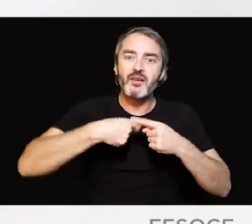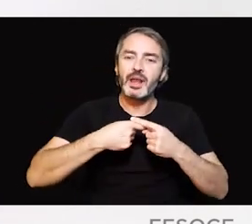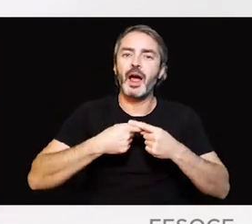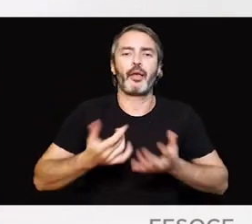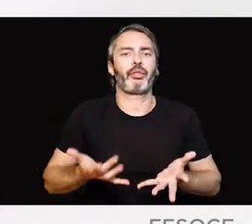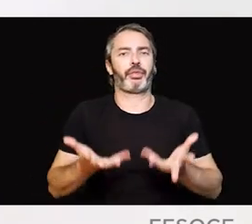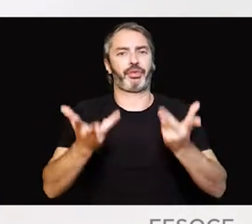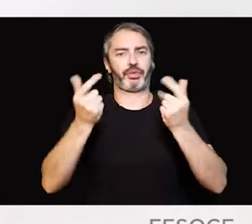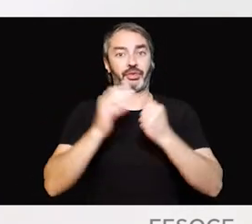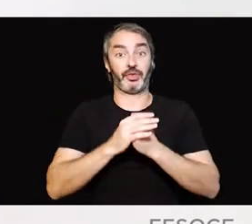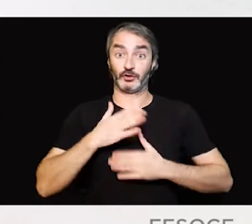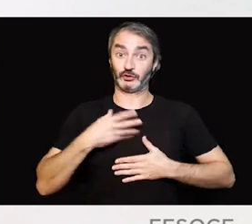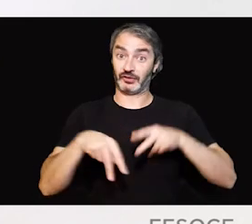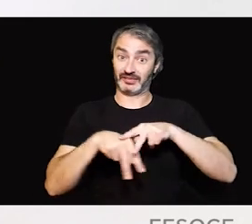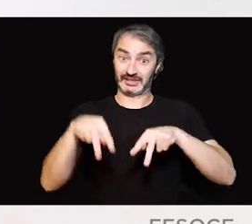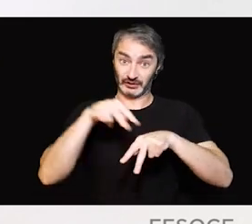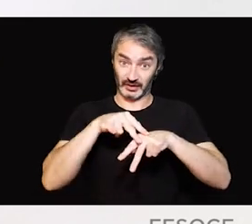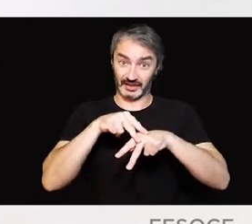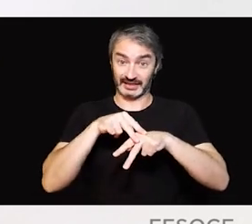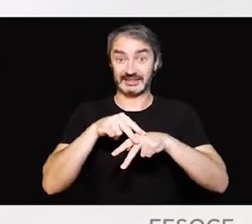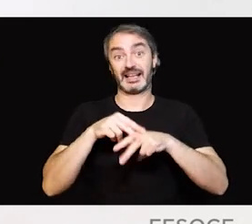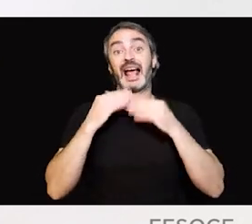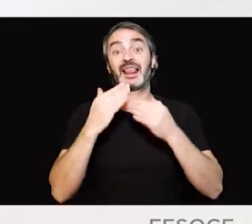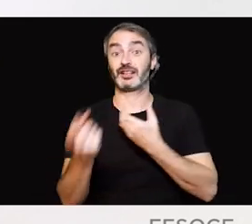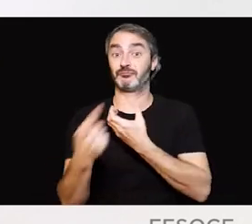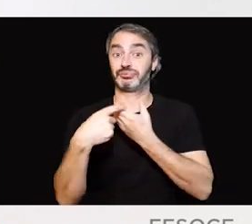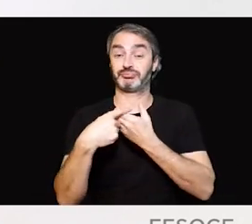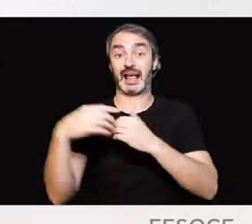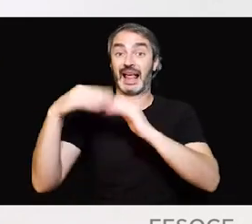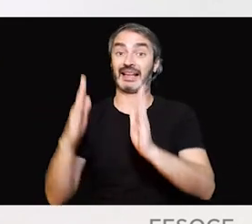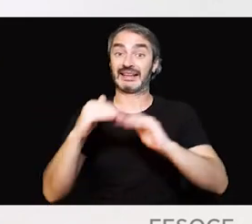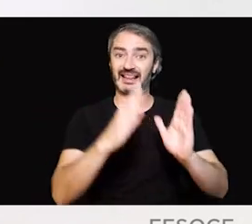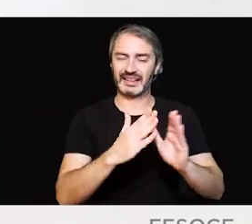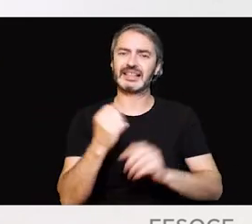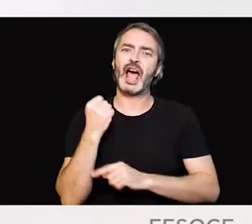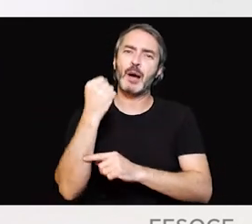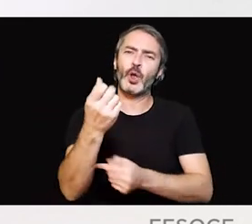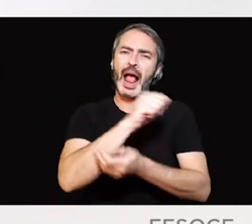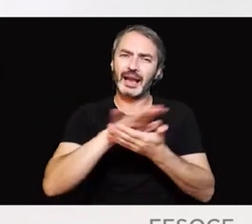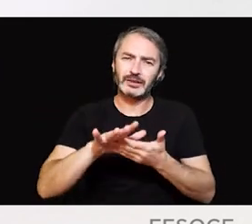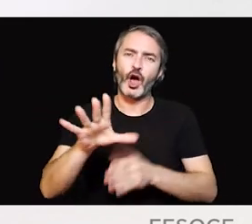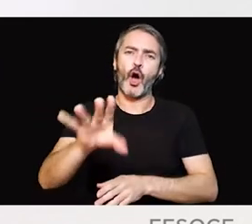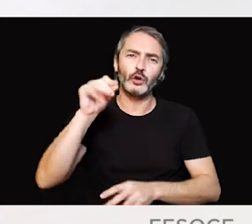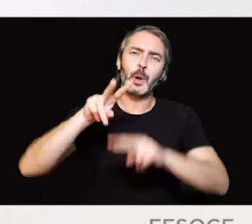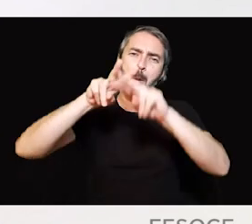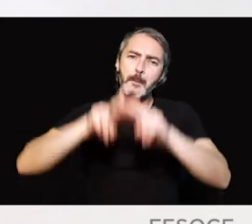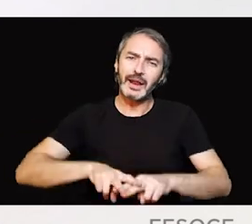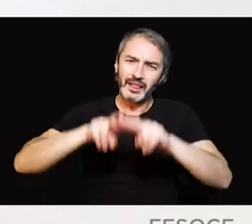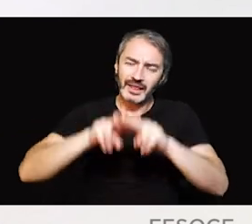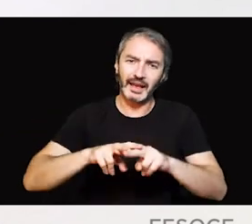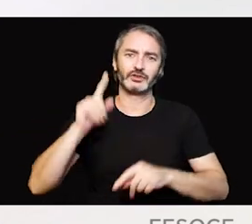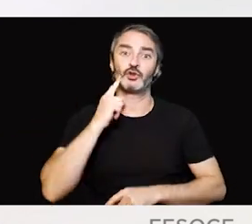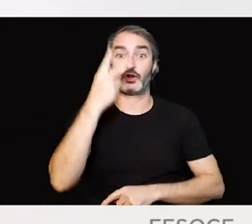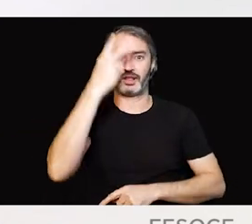se hace más llevadero. La FESOCE, a través de sus entidades miembro, ofrece apoyo gratuito para la detección y la valoración de